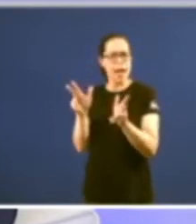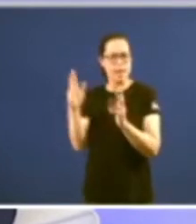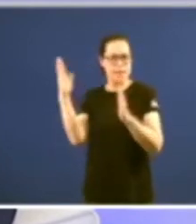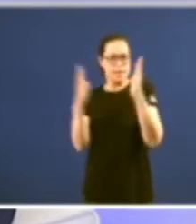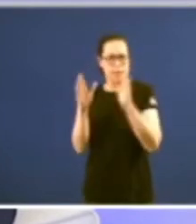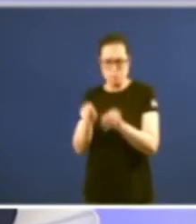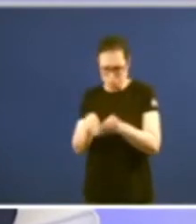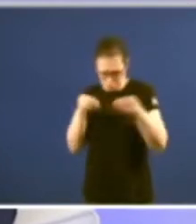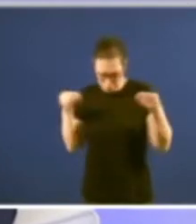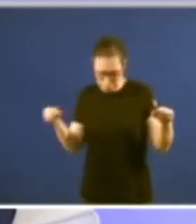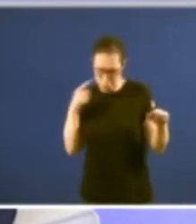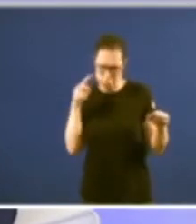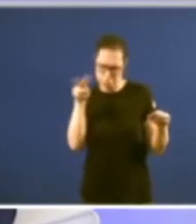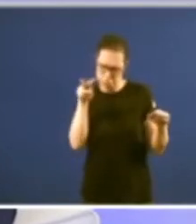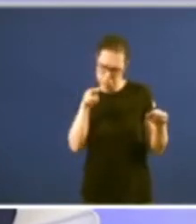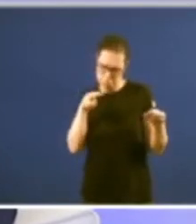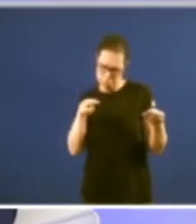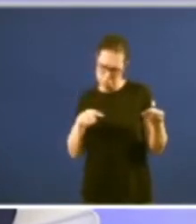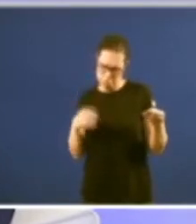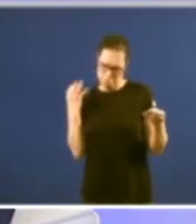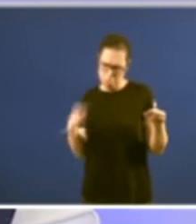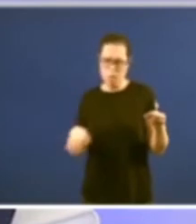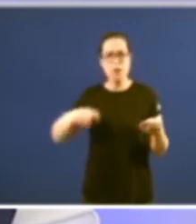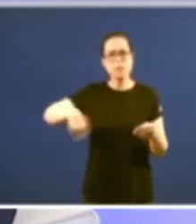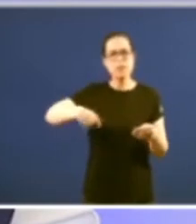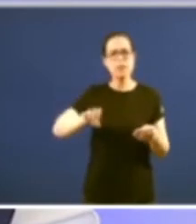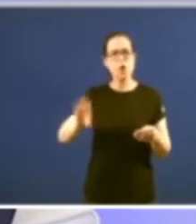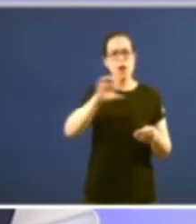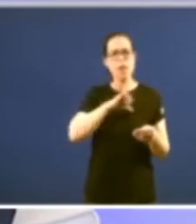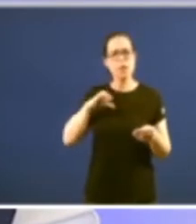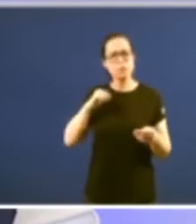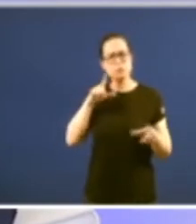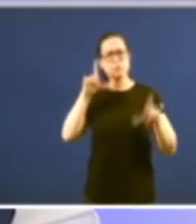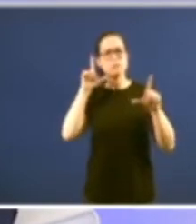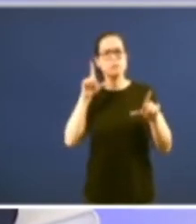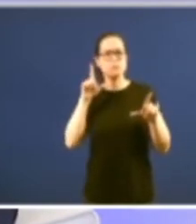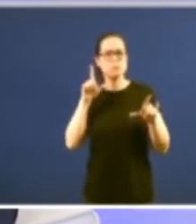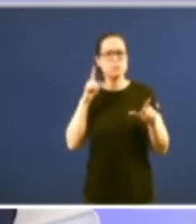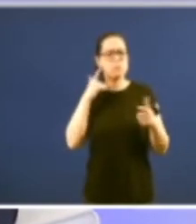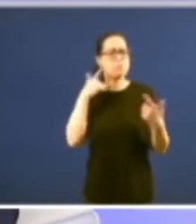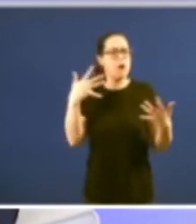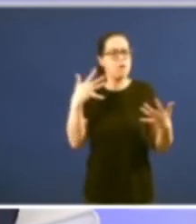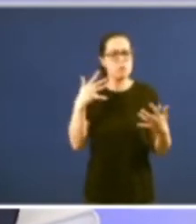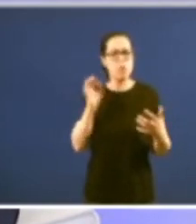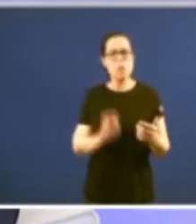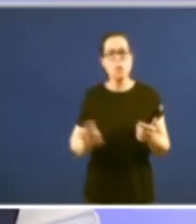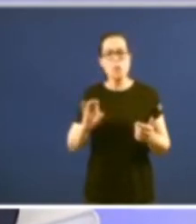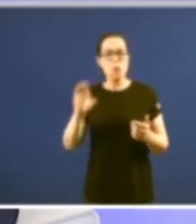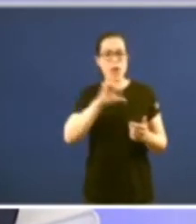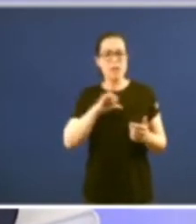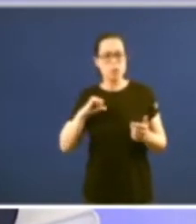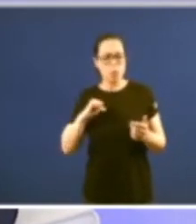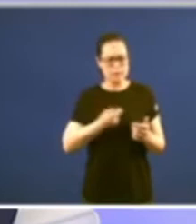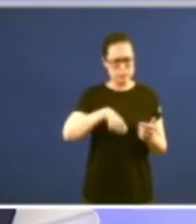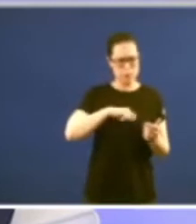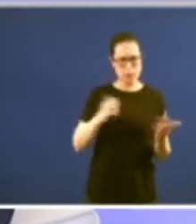Mesallero para ver que presencia teñen os presidentes das comunidades autónomas ali das regiones ali e a presencia que teñen os presidentes das comunidades autónomas en España